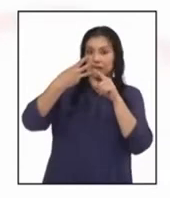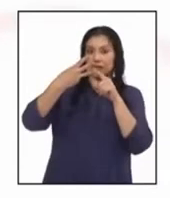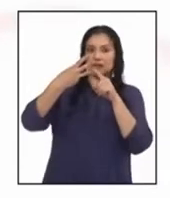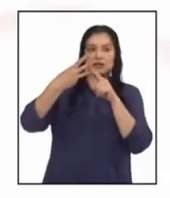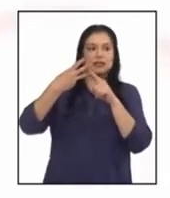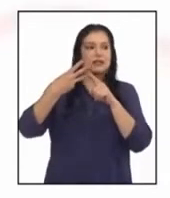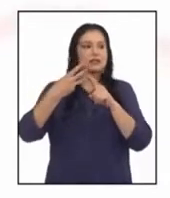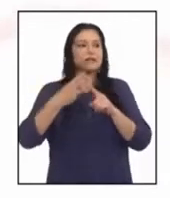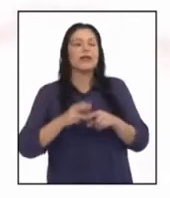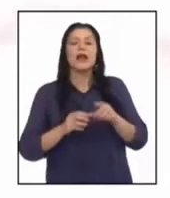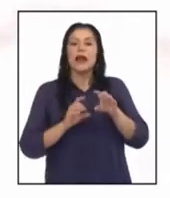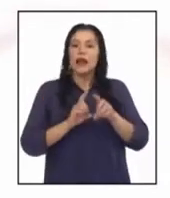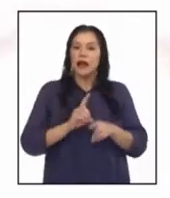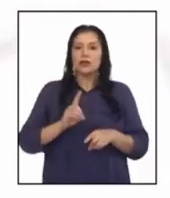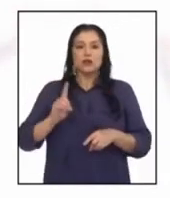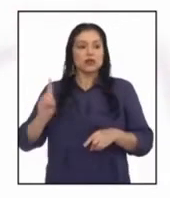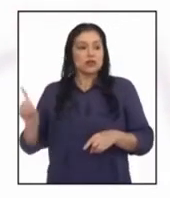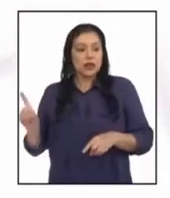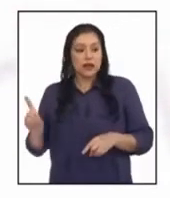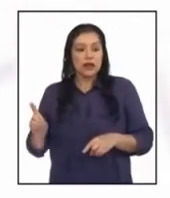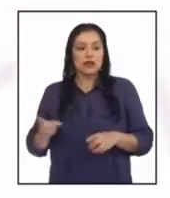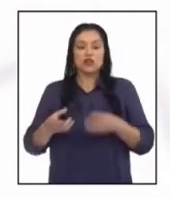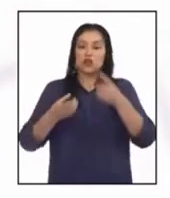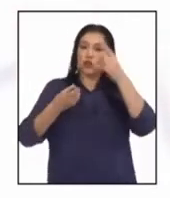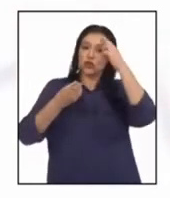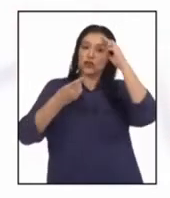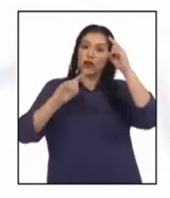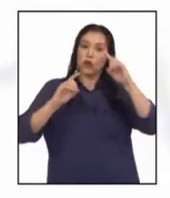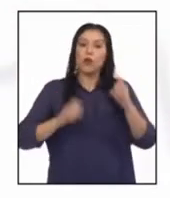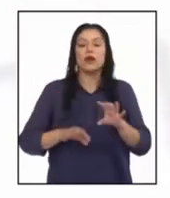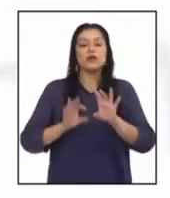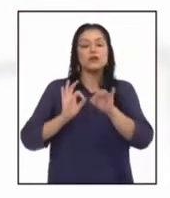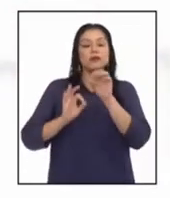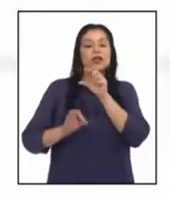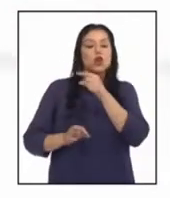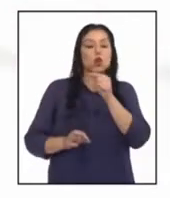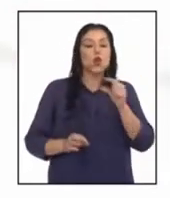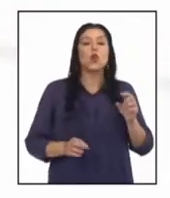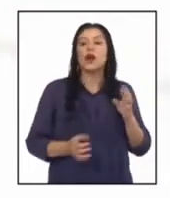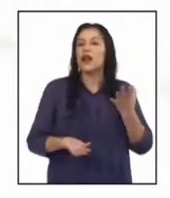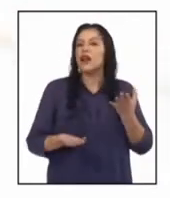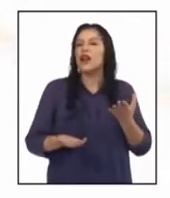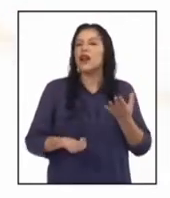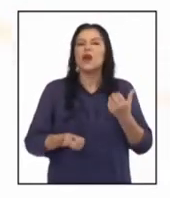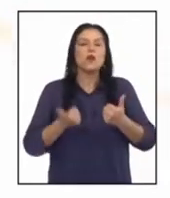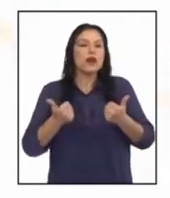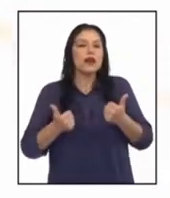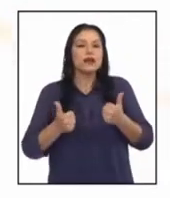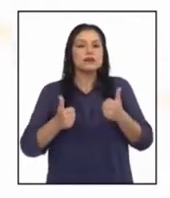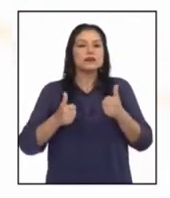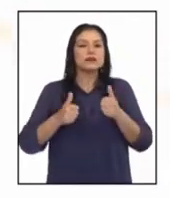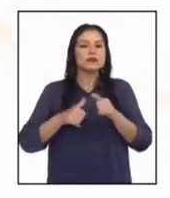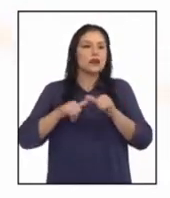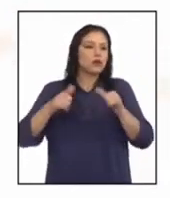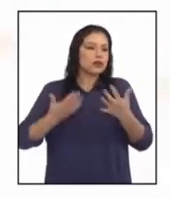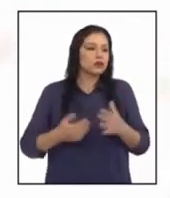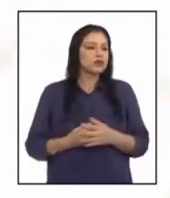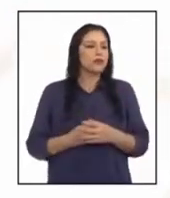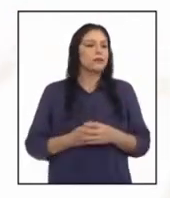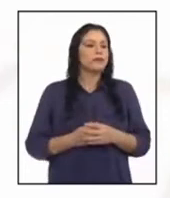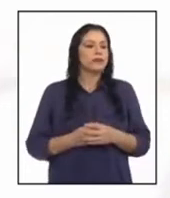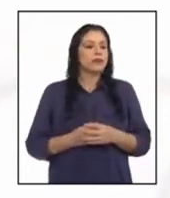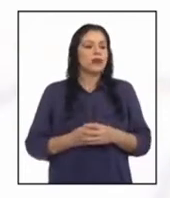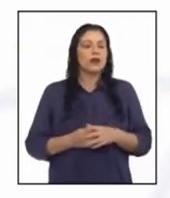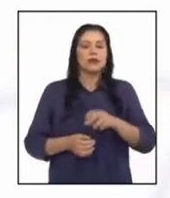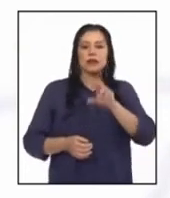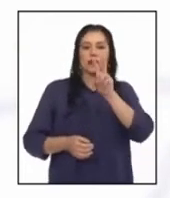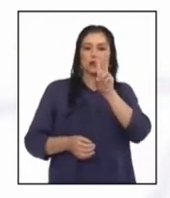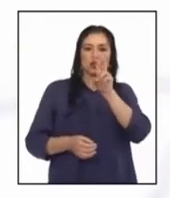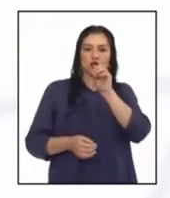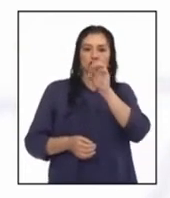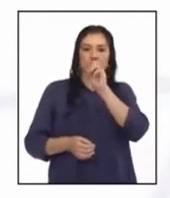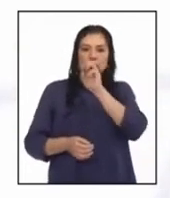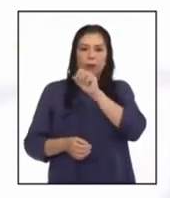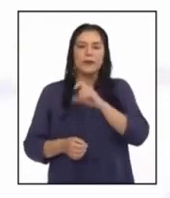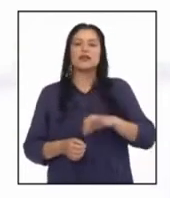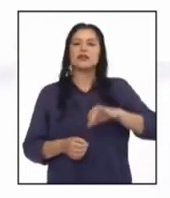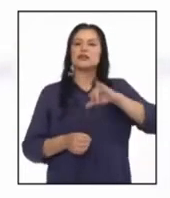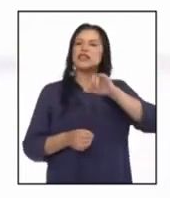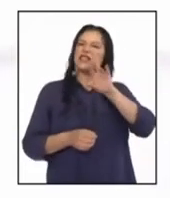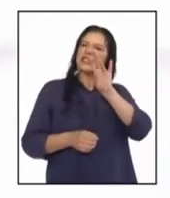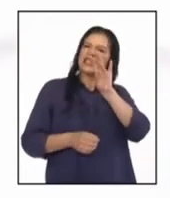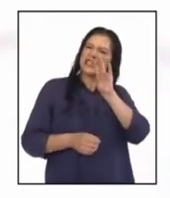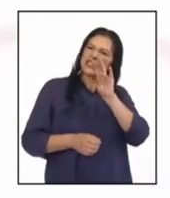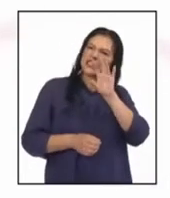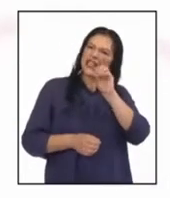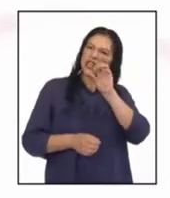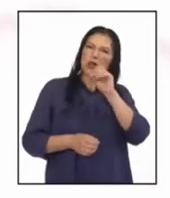En el lado derecho, según los valores tomados del Google Earth, las longitudes son de 200 metros y 700 metros